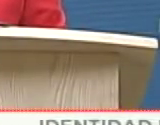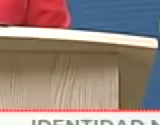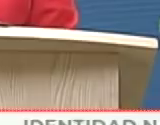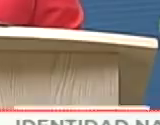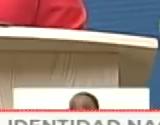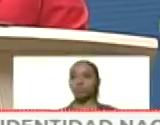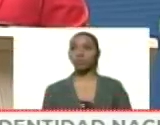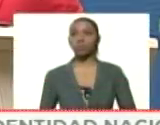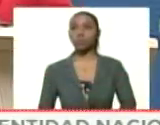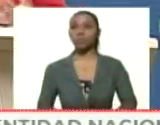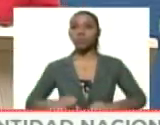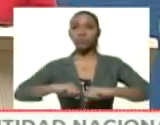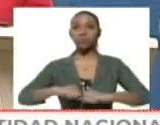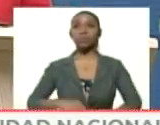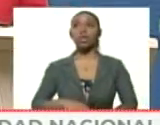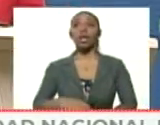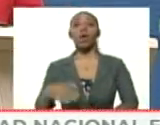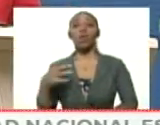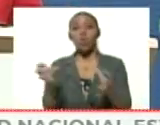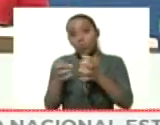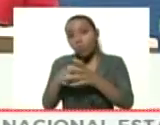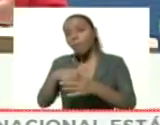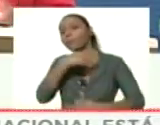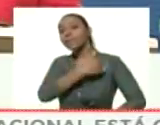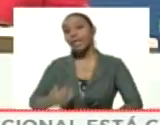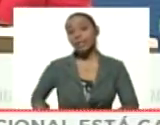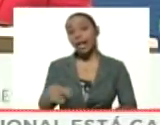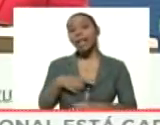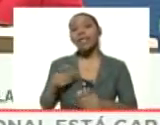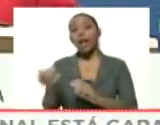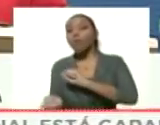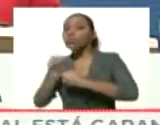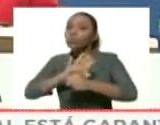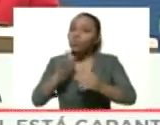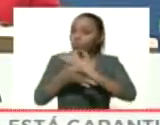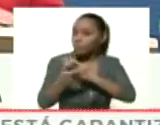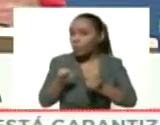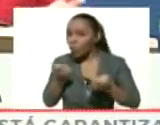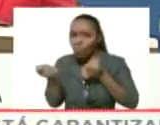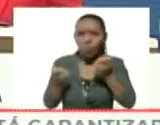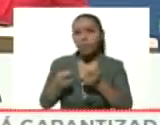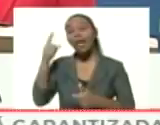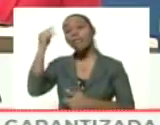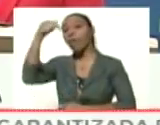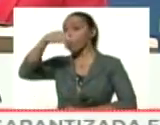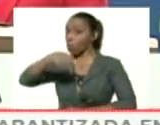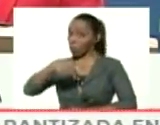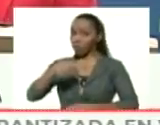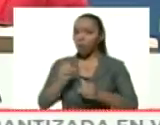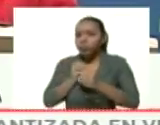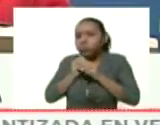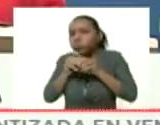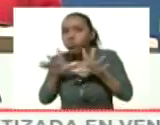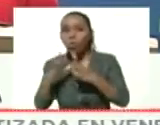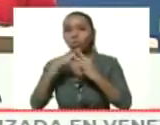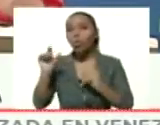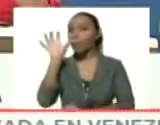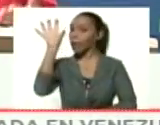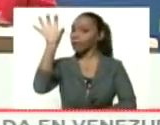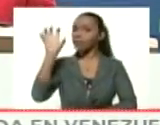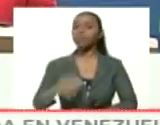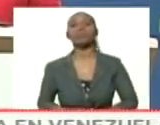la Comisión Presidencial para el Control y la Prevención del COVID-19 el día de hoy ha estado desplegada por todo el país.